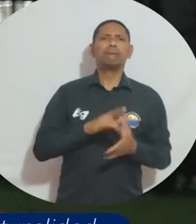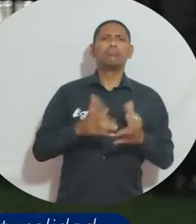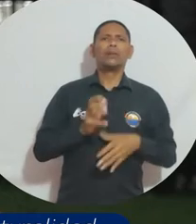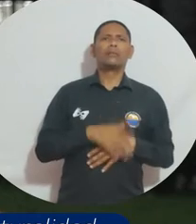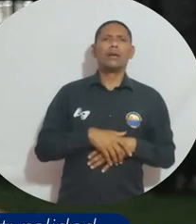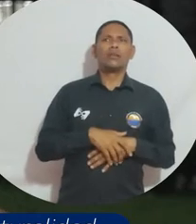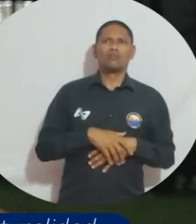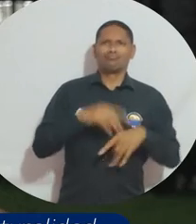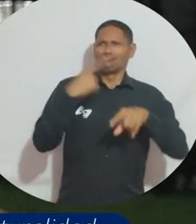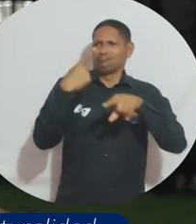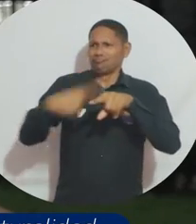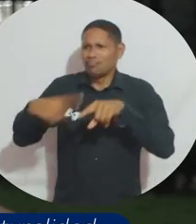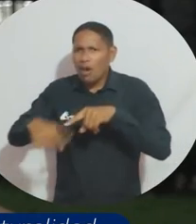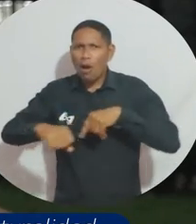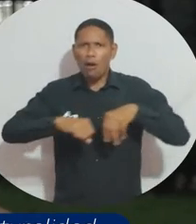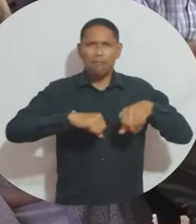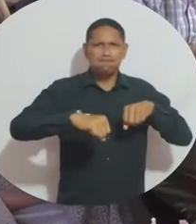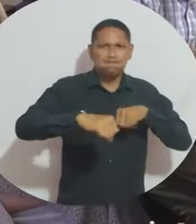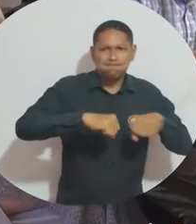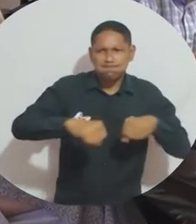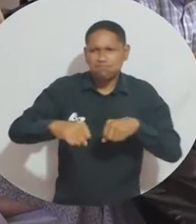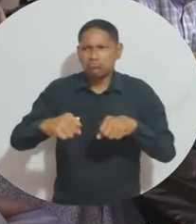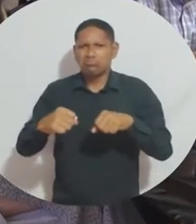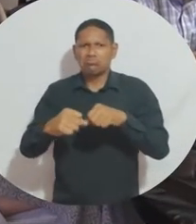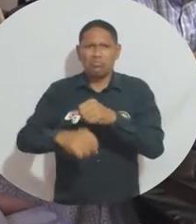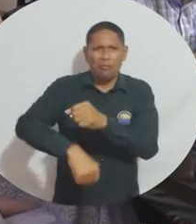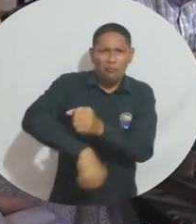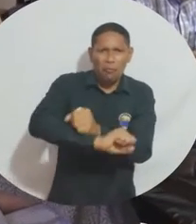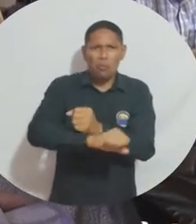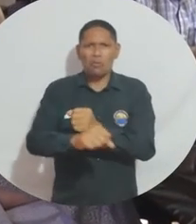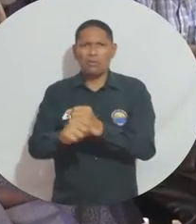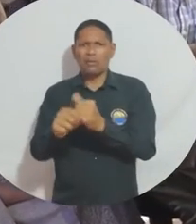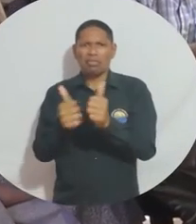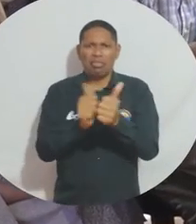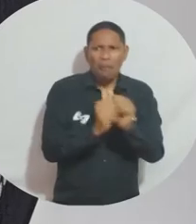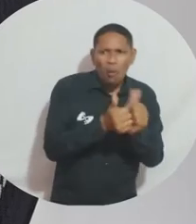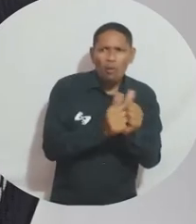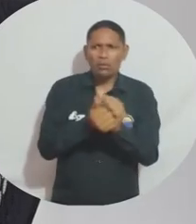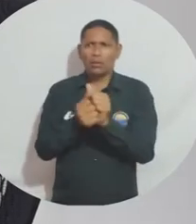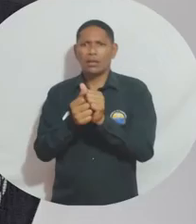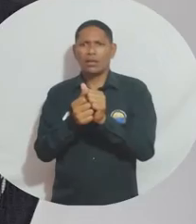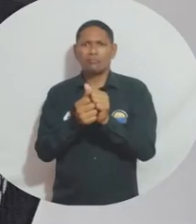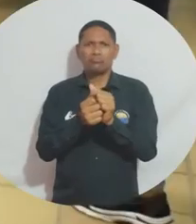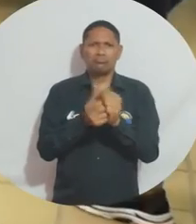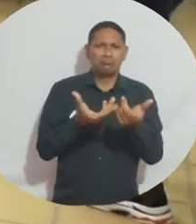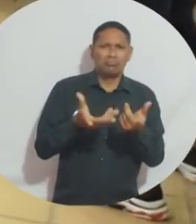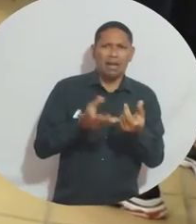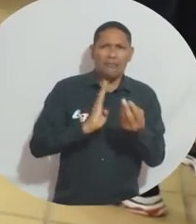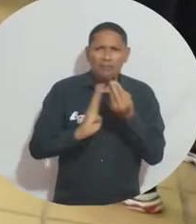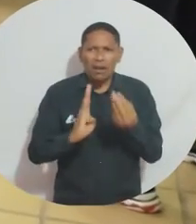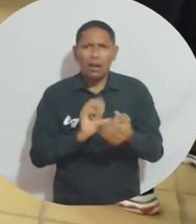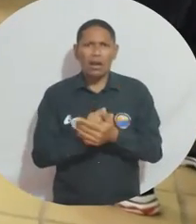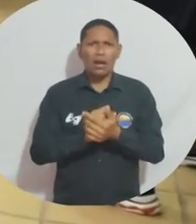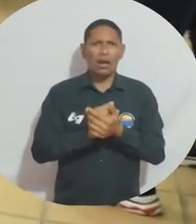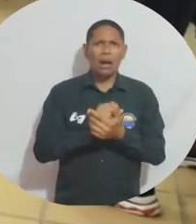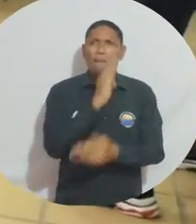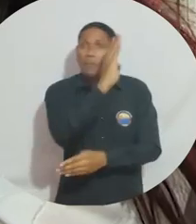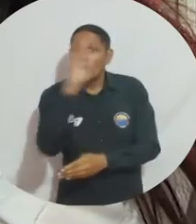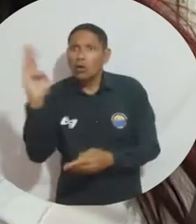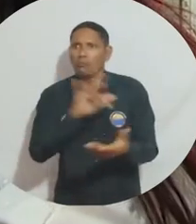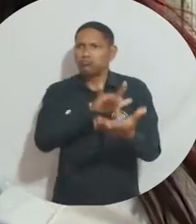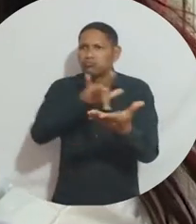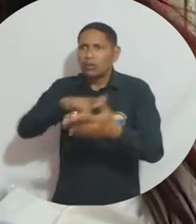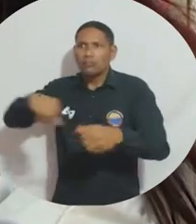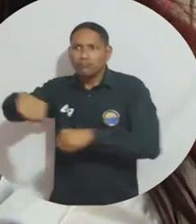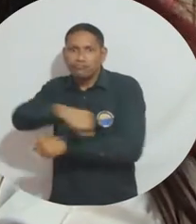el estudiante asista a clases, sino que asistir a universidad implica asistir a jugar fútbol, a ir a la cafetería, a ir la biblioteca y que existan toda esa serie de